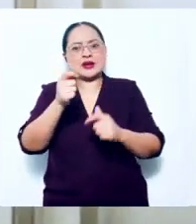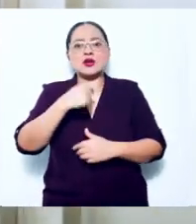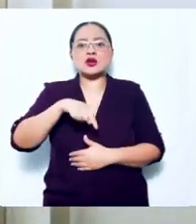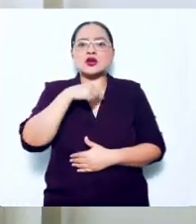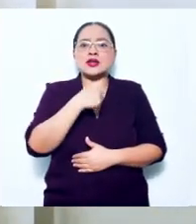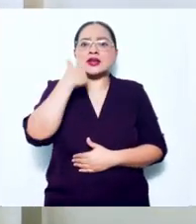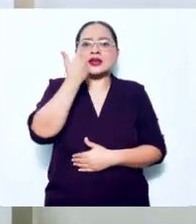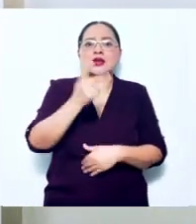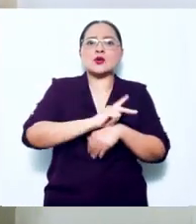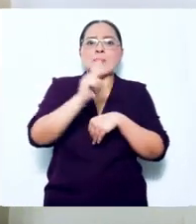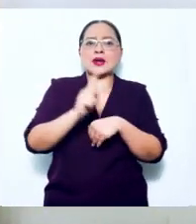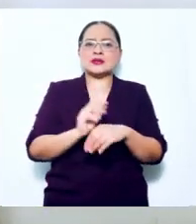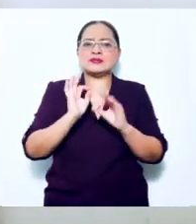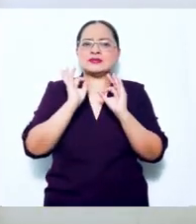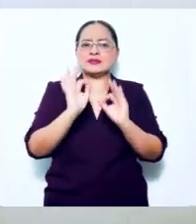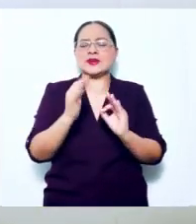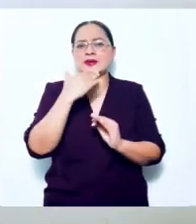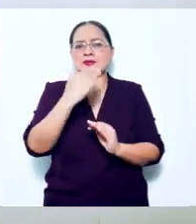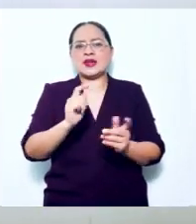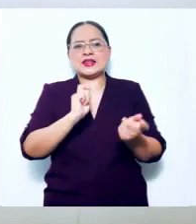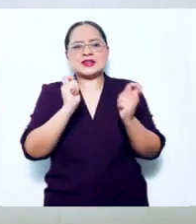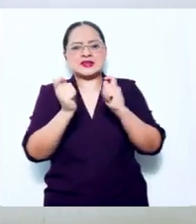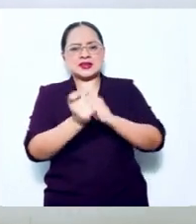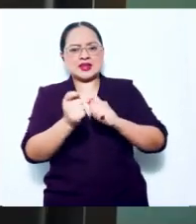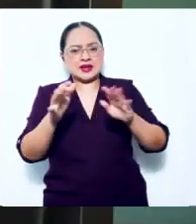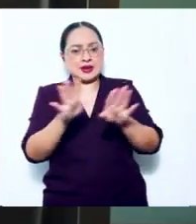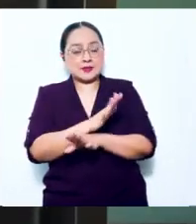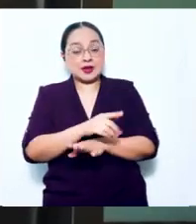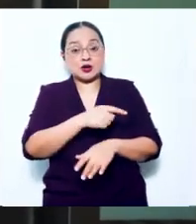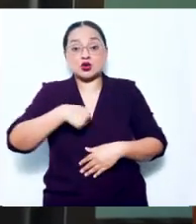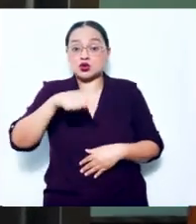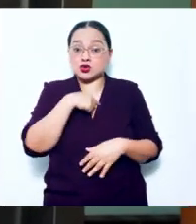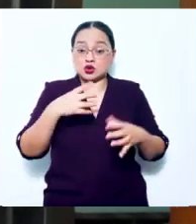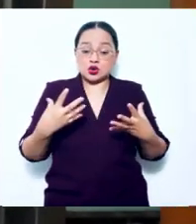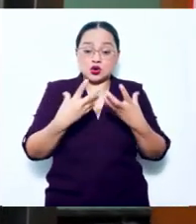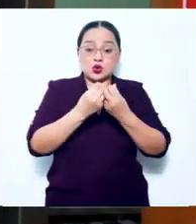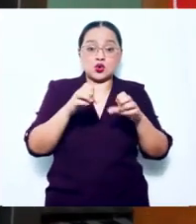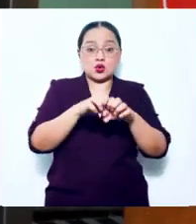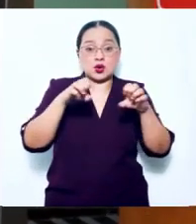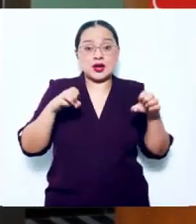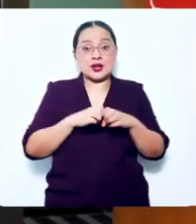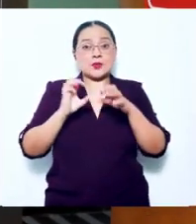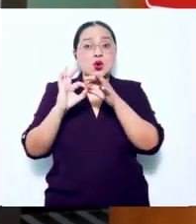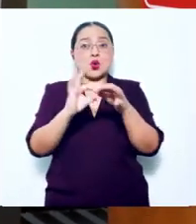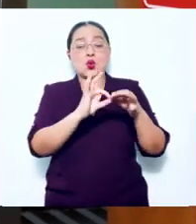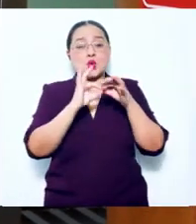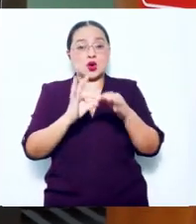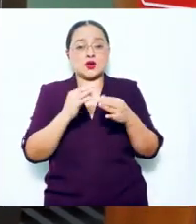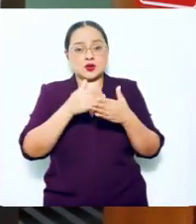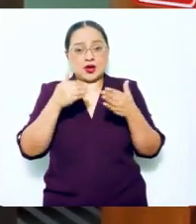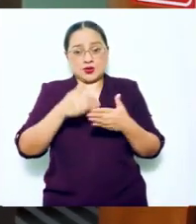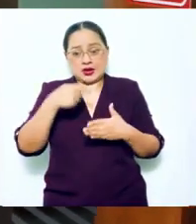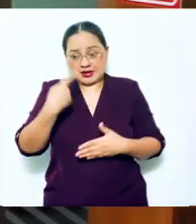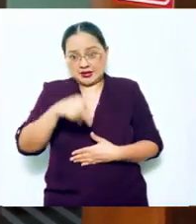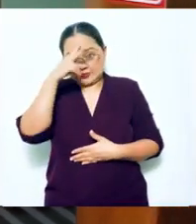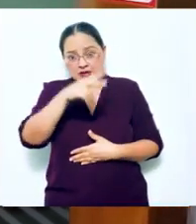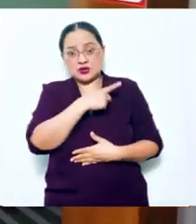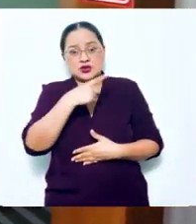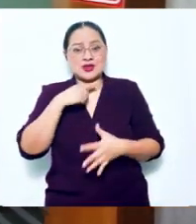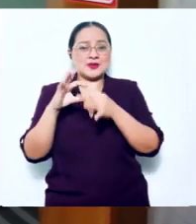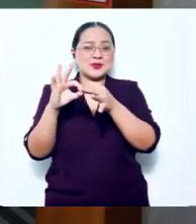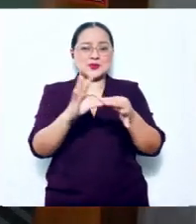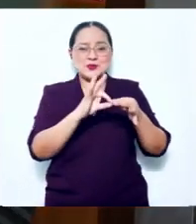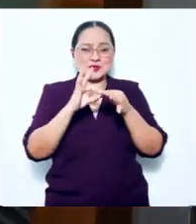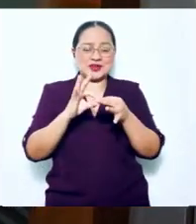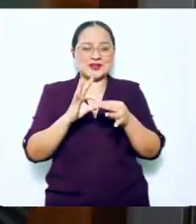precisamente un gran país, transformarlo y poder ser un equipo en unidad, porque hoy es tiempo de unidad en nuestro